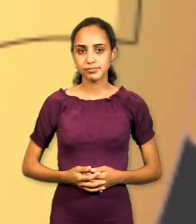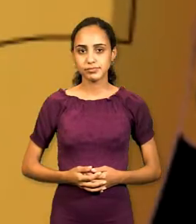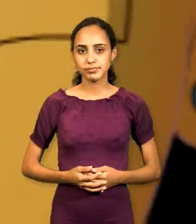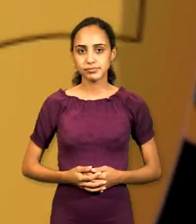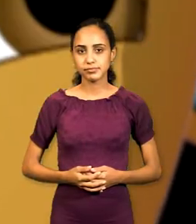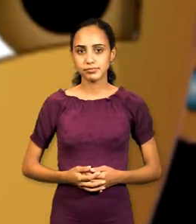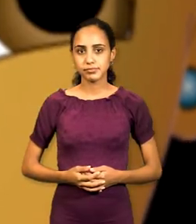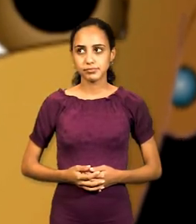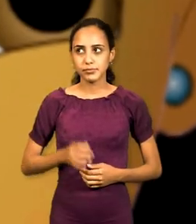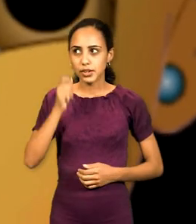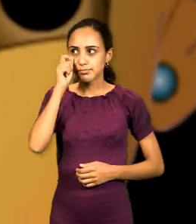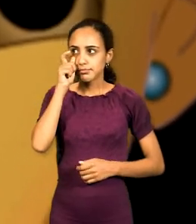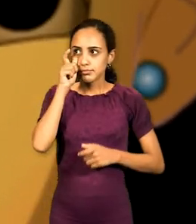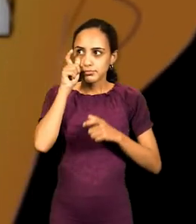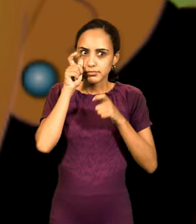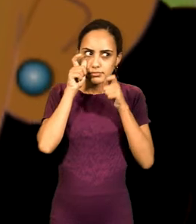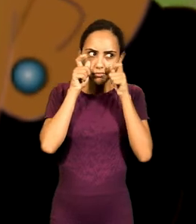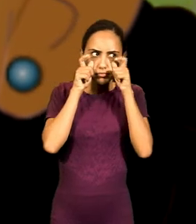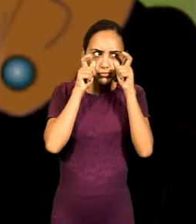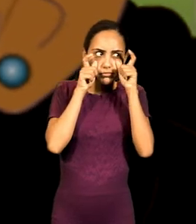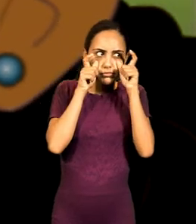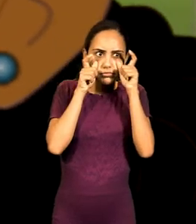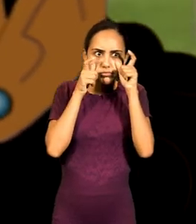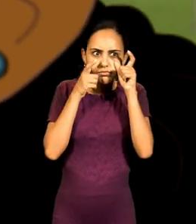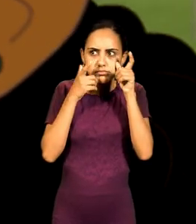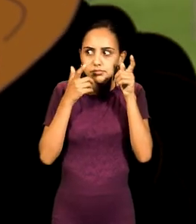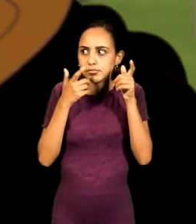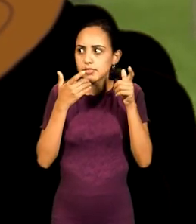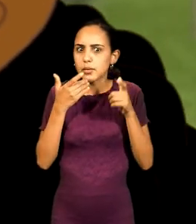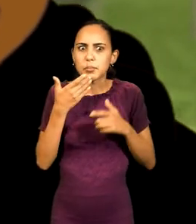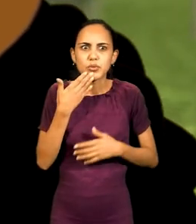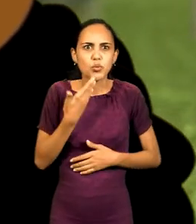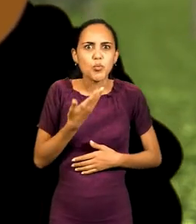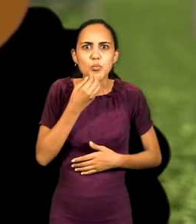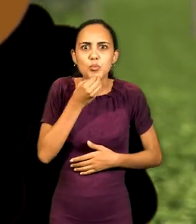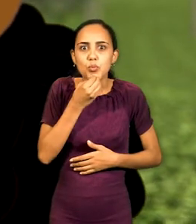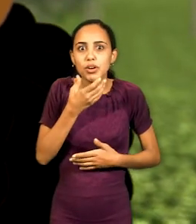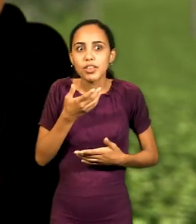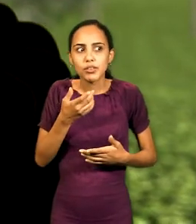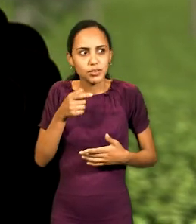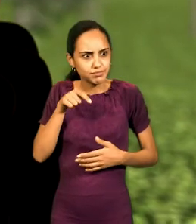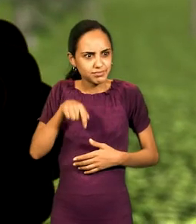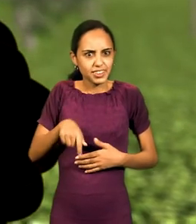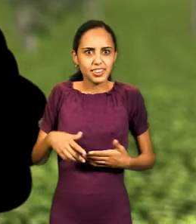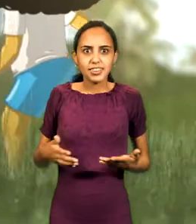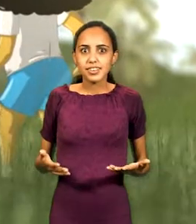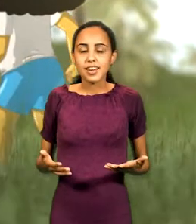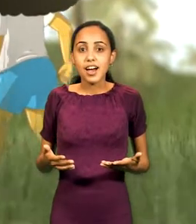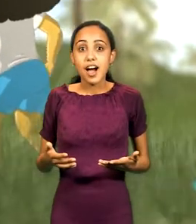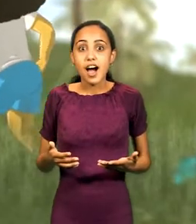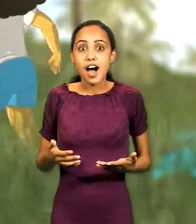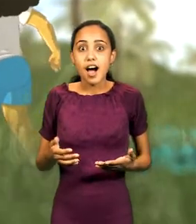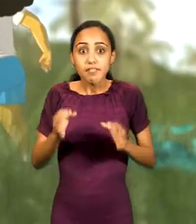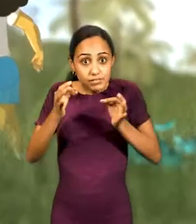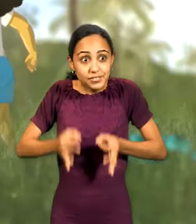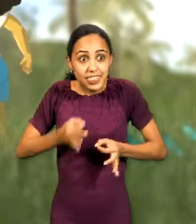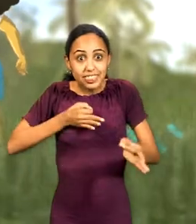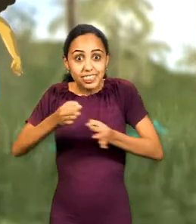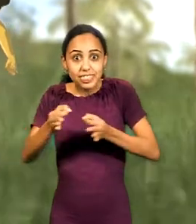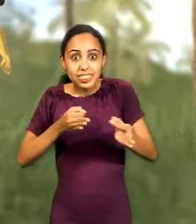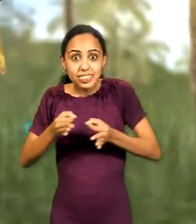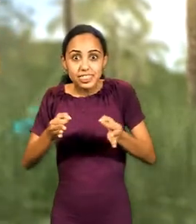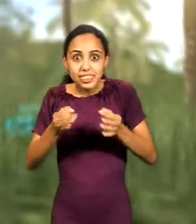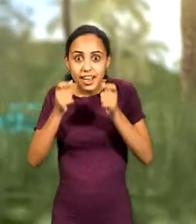¿Ah? ¿Eh? Ah! ¿Pero, cómo es posible? ¿De verdad